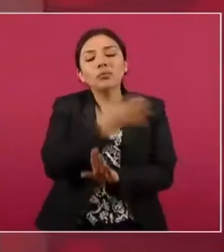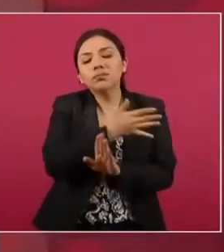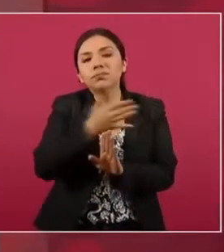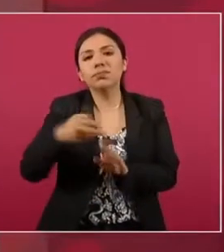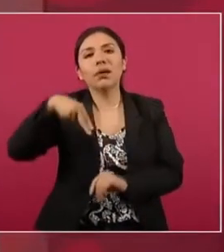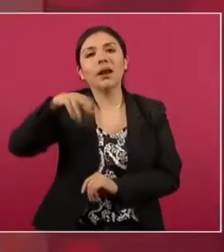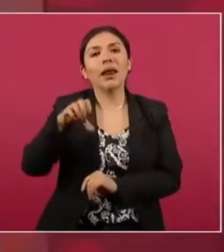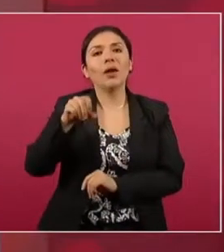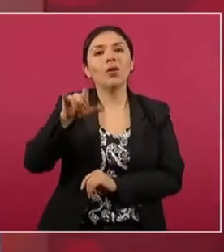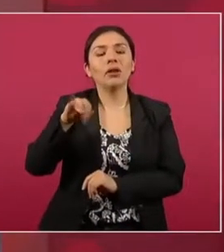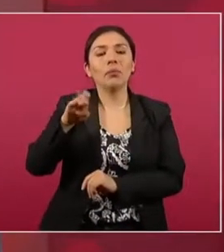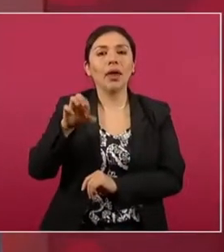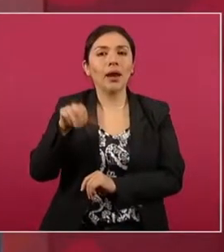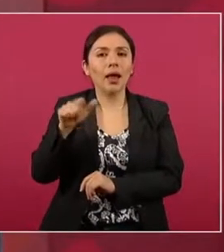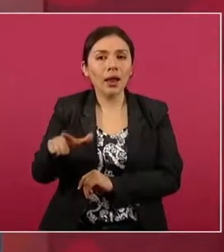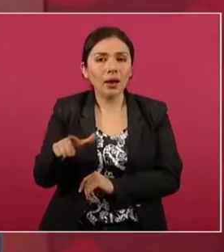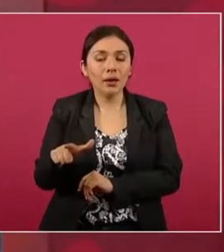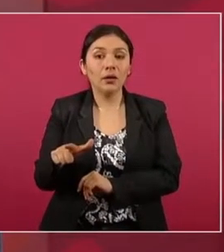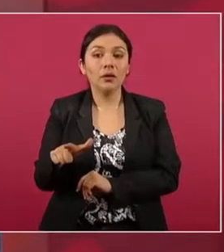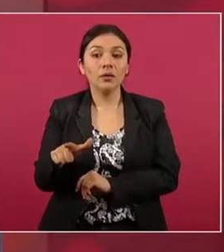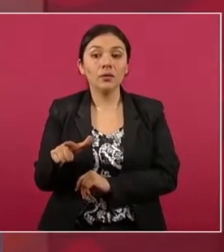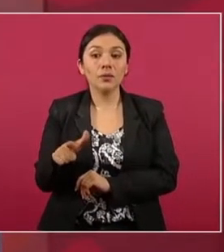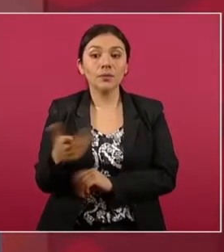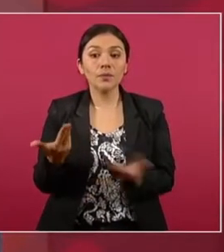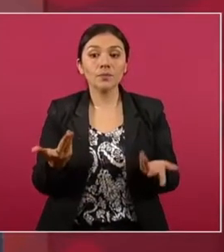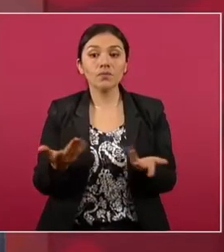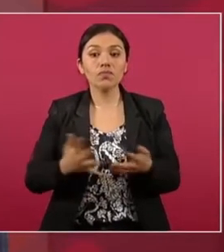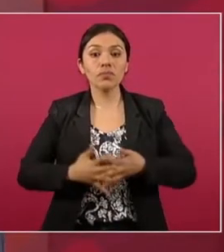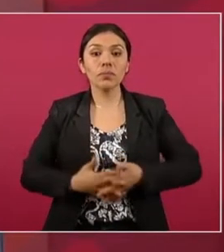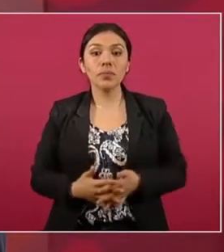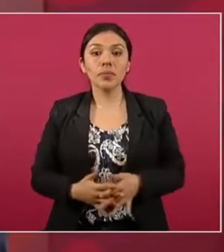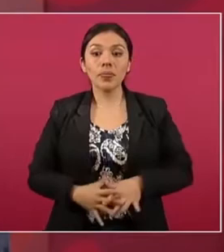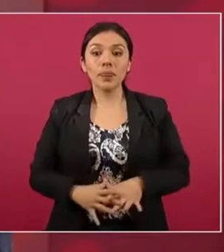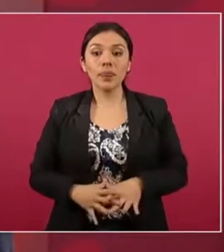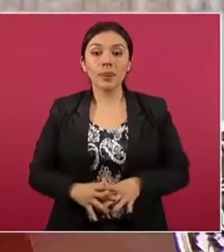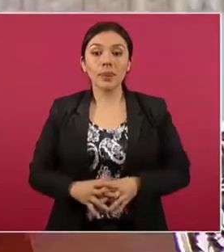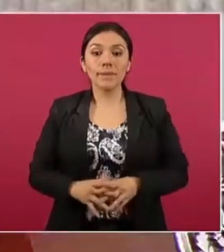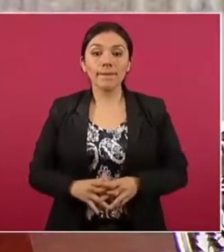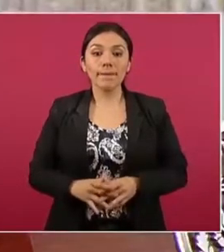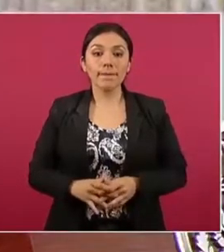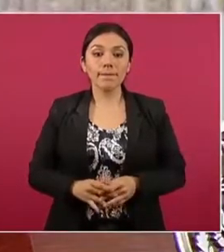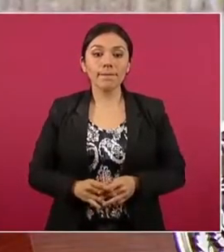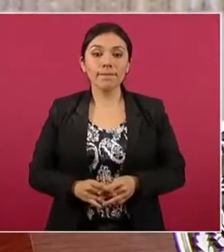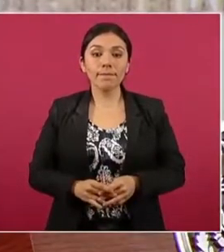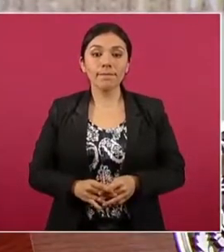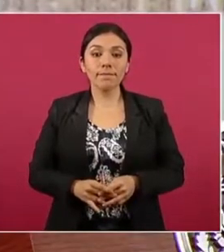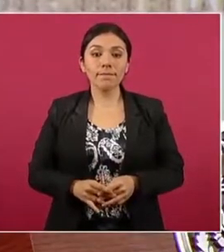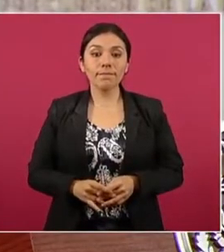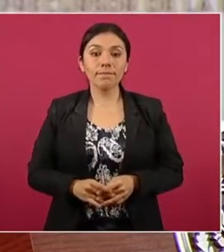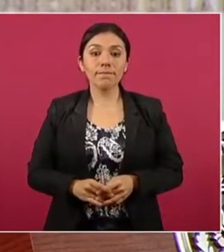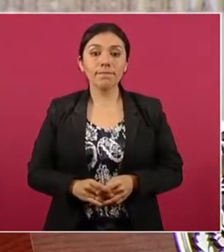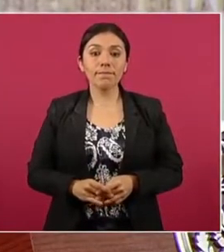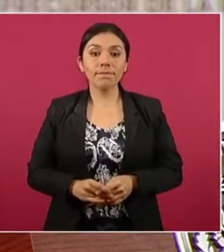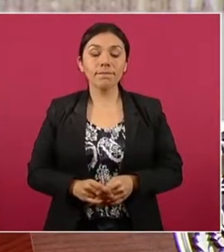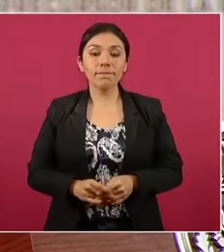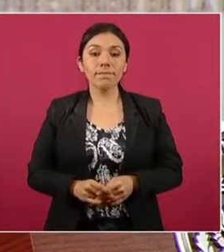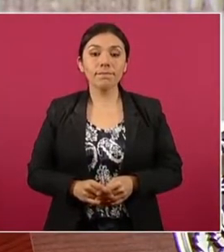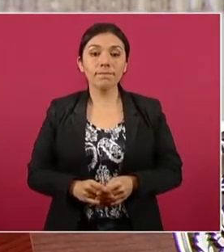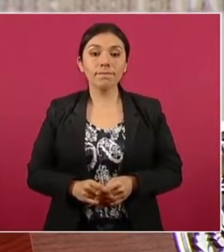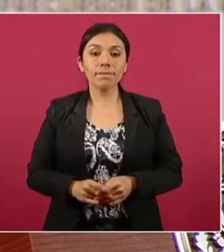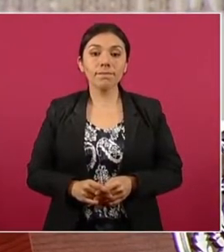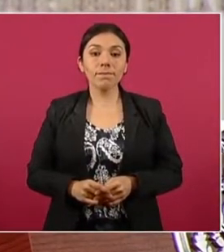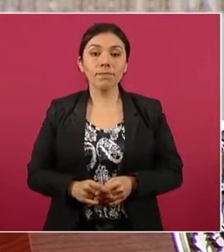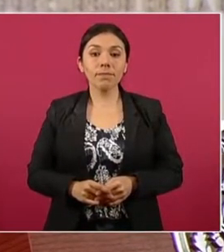se puso